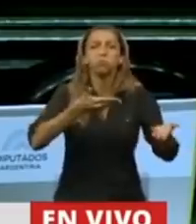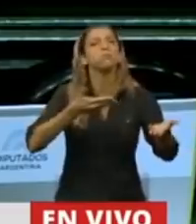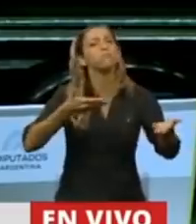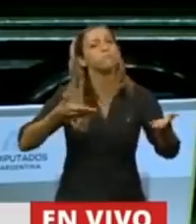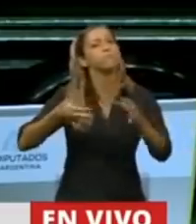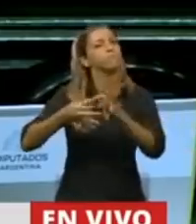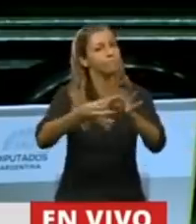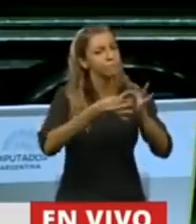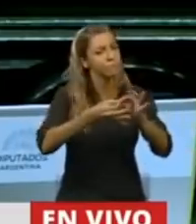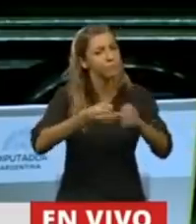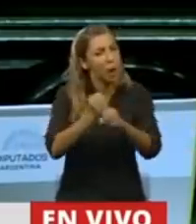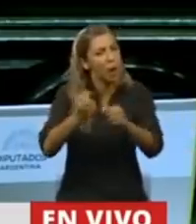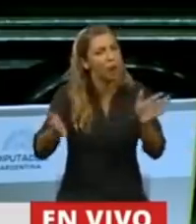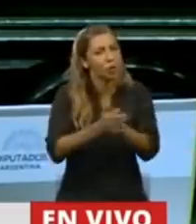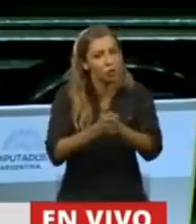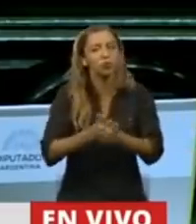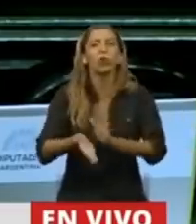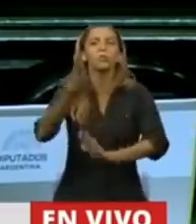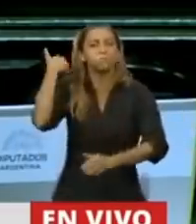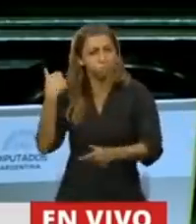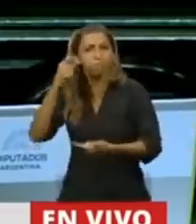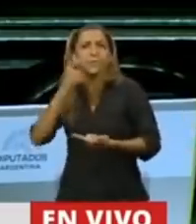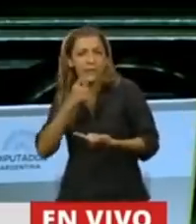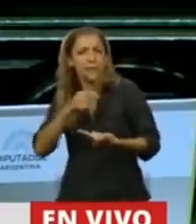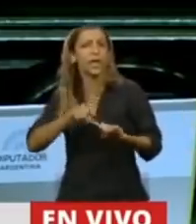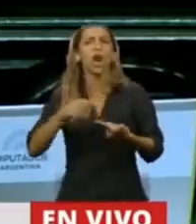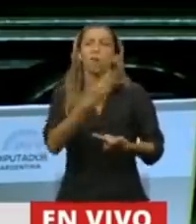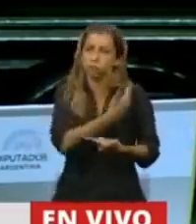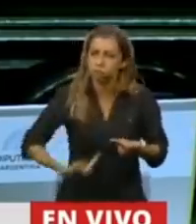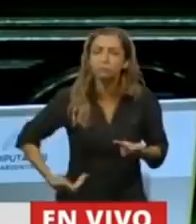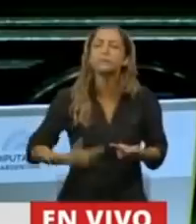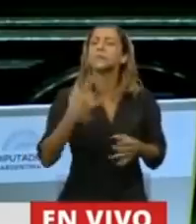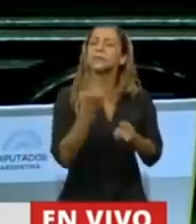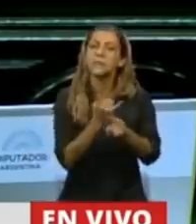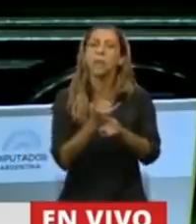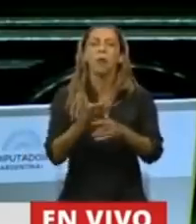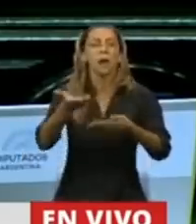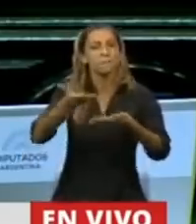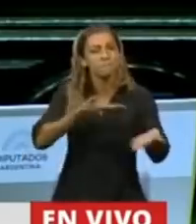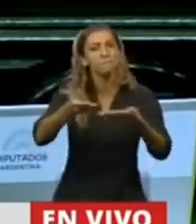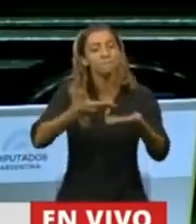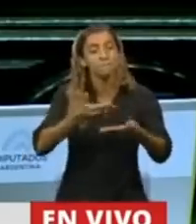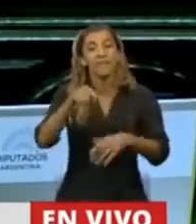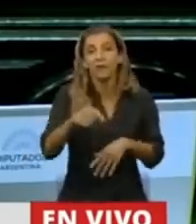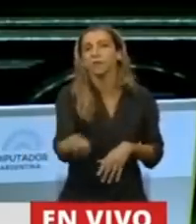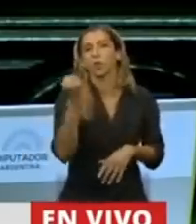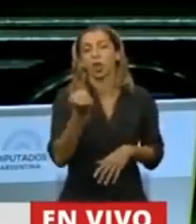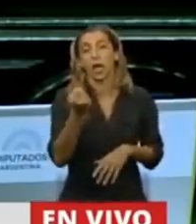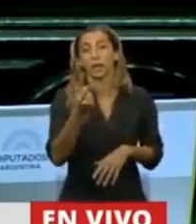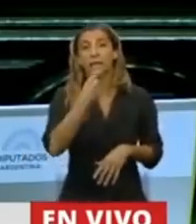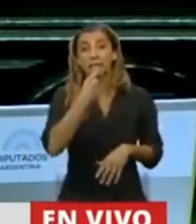jefe de gobierno de la ciudad con Axel Kicillof y con el presidente. Es ahí. Y si hay mucha presión,